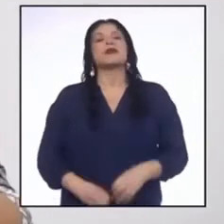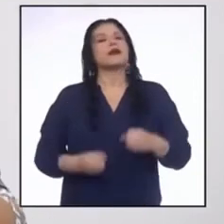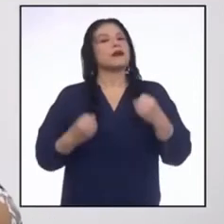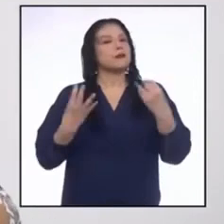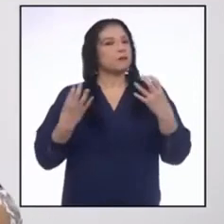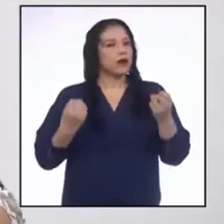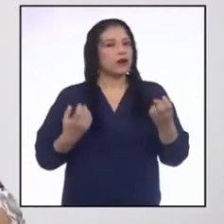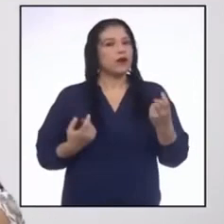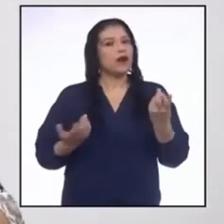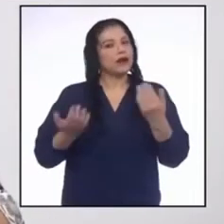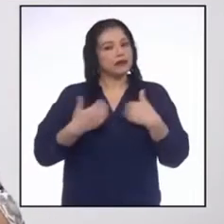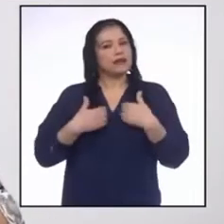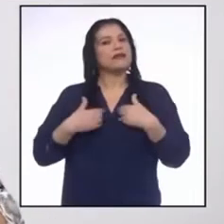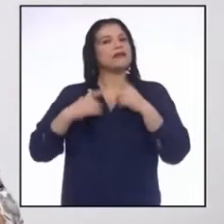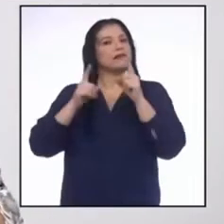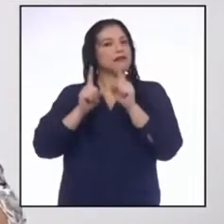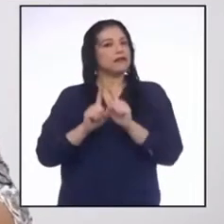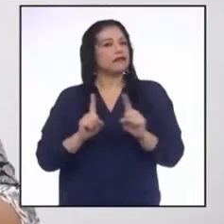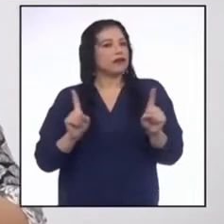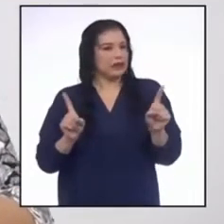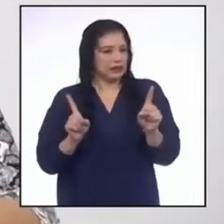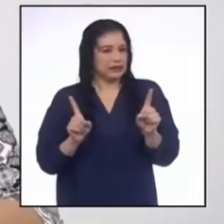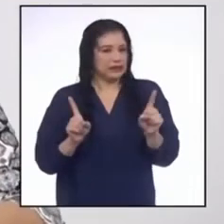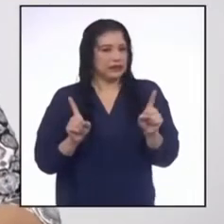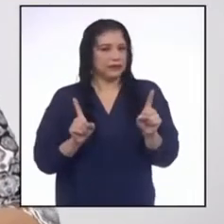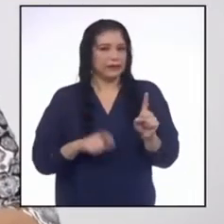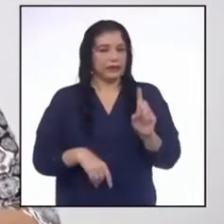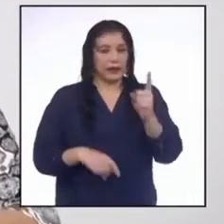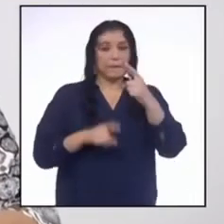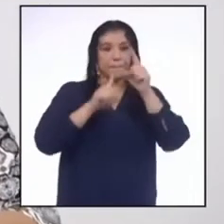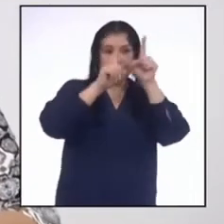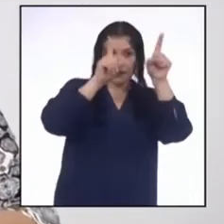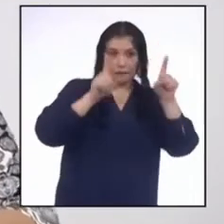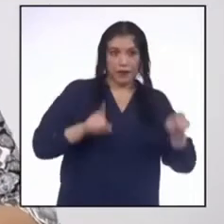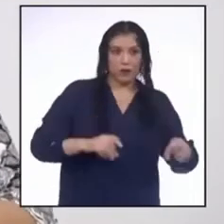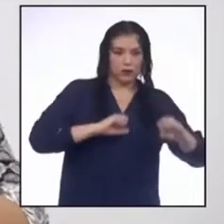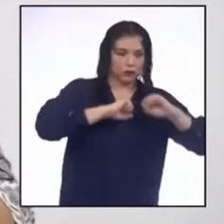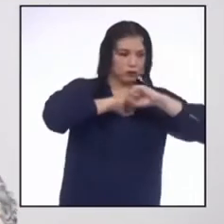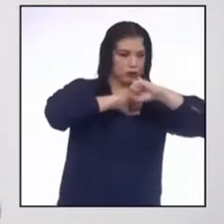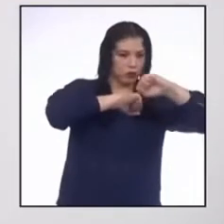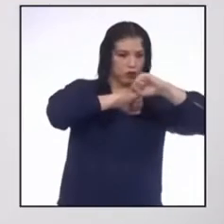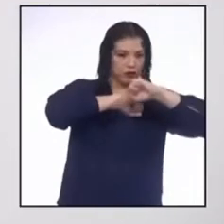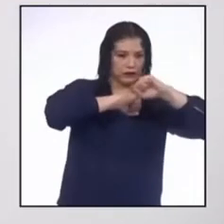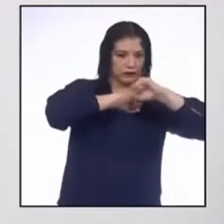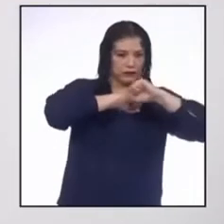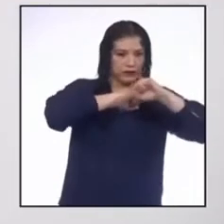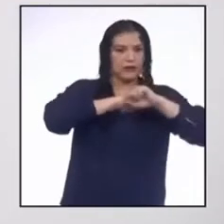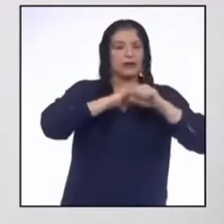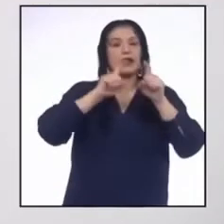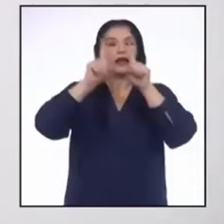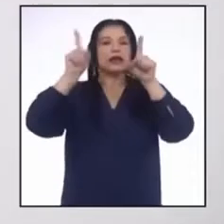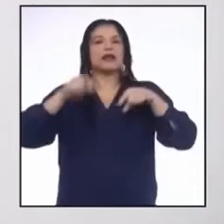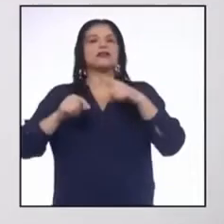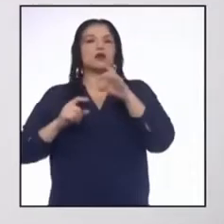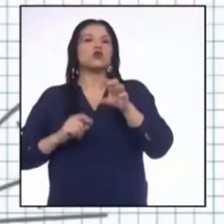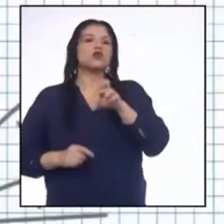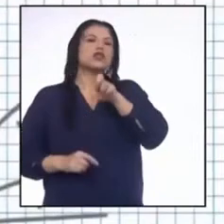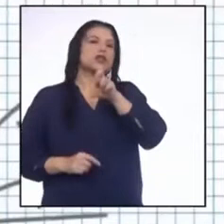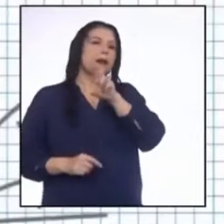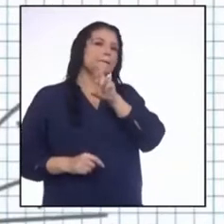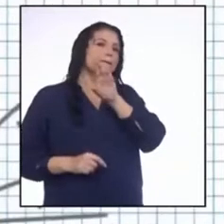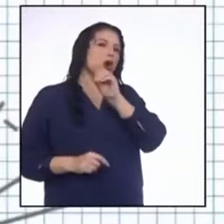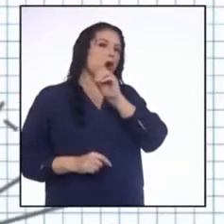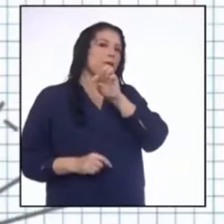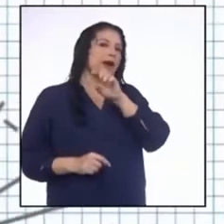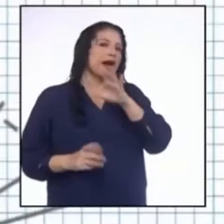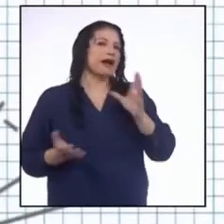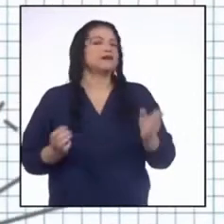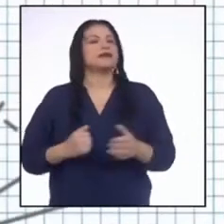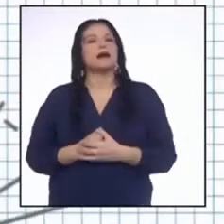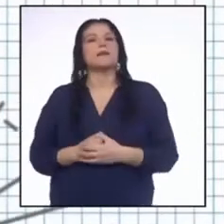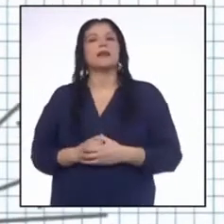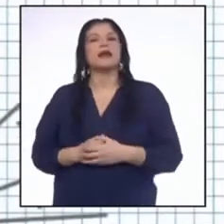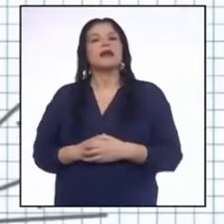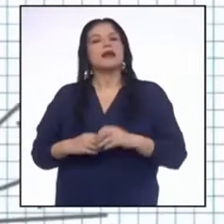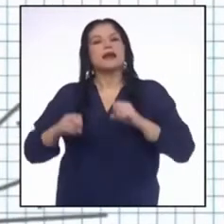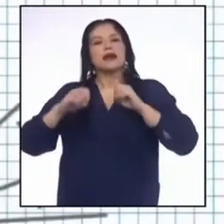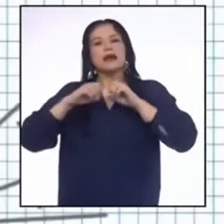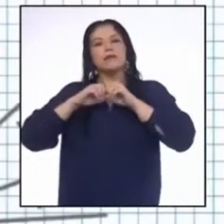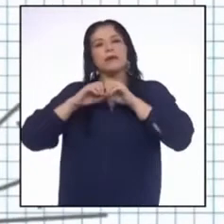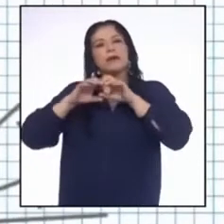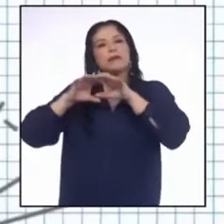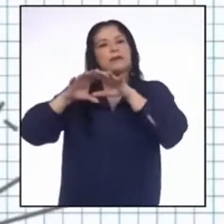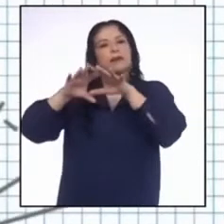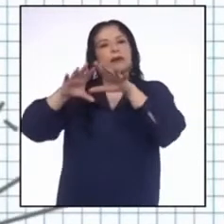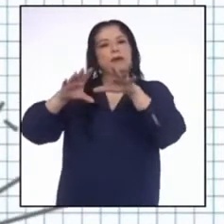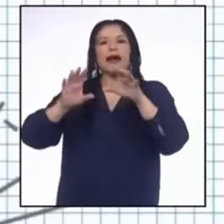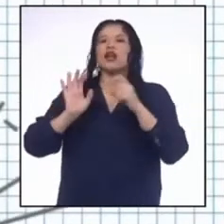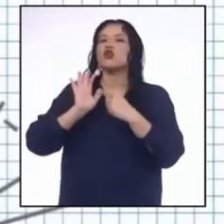ahí tiene la diferencia. El primero es publicidad y el segundo es propaganda. La propaganda nos